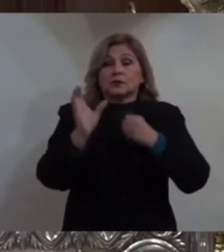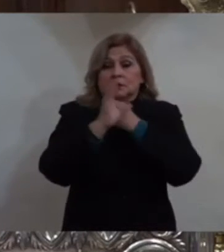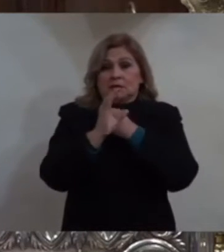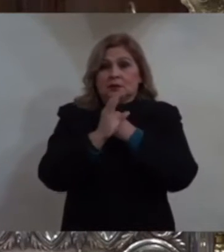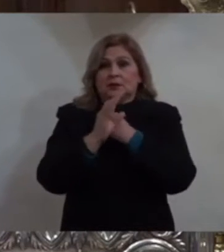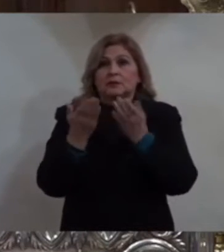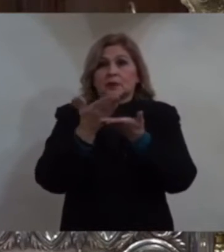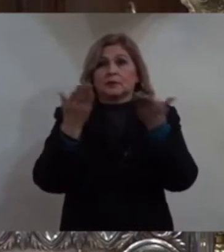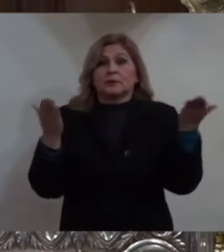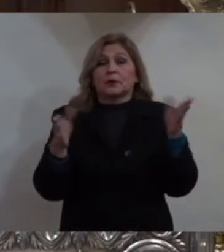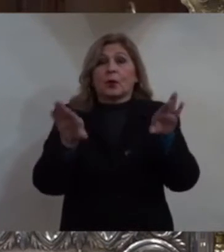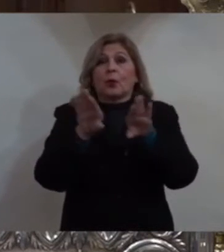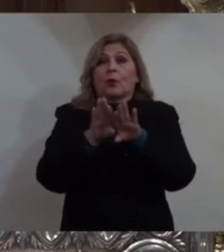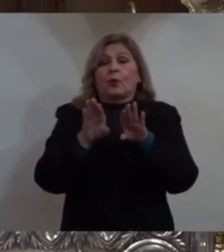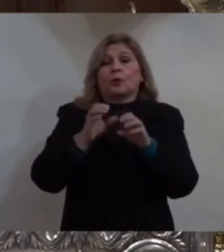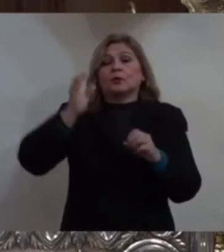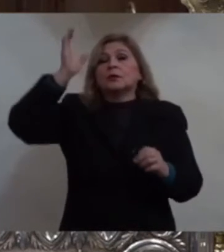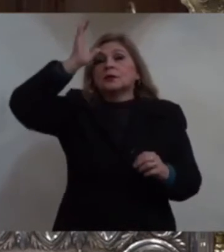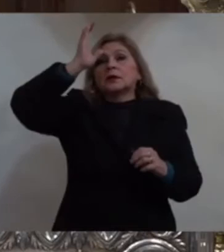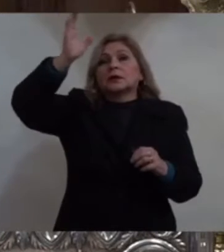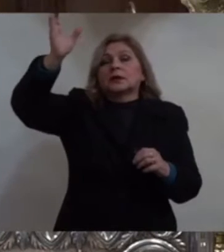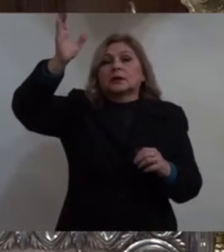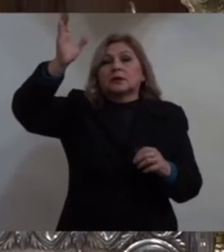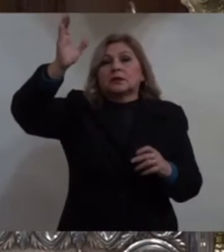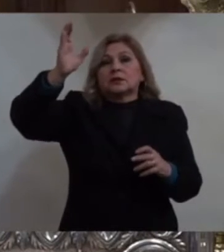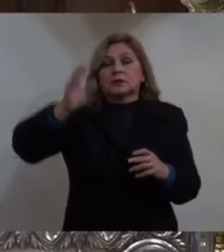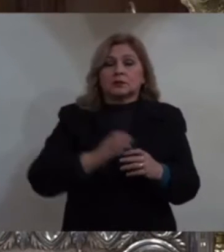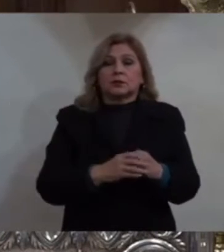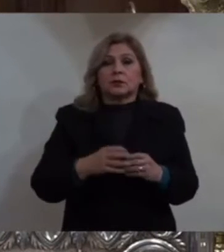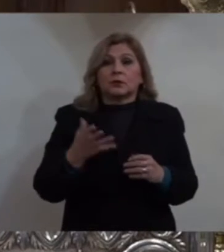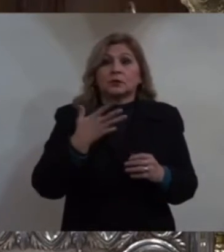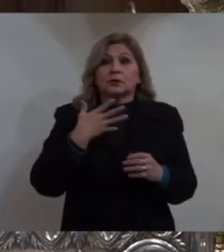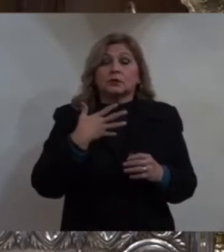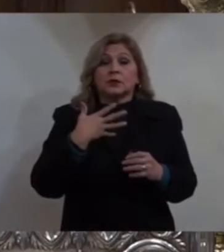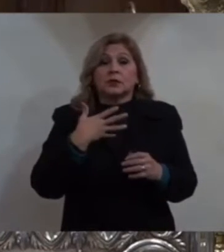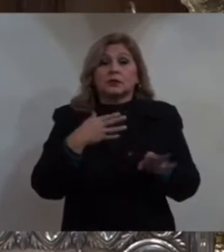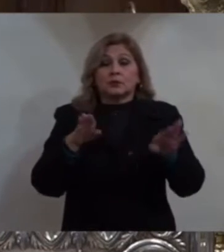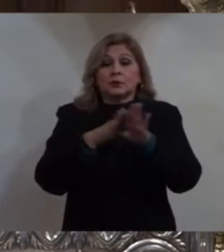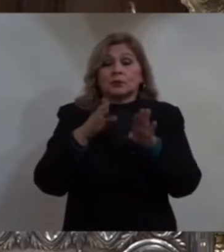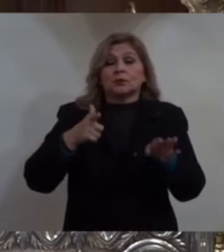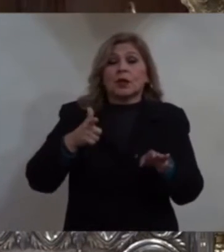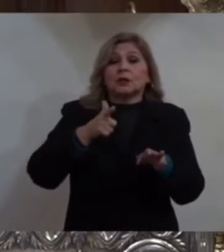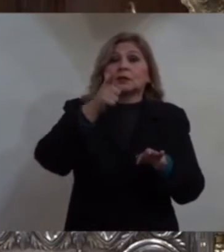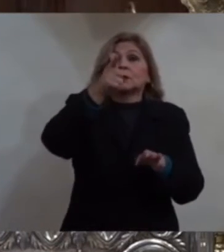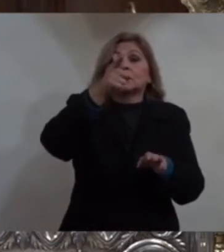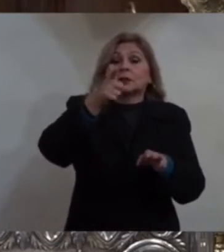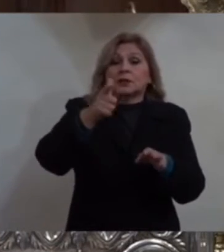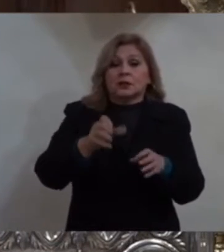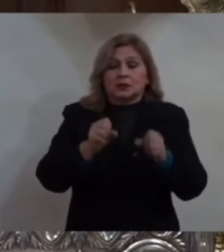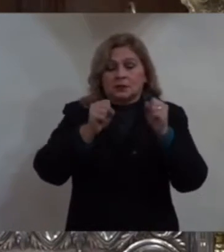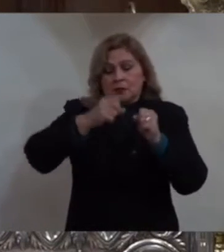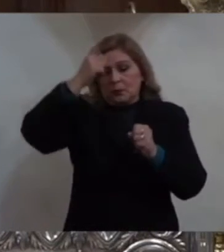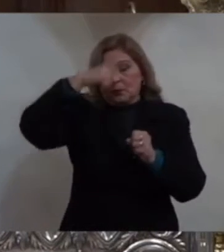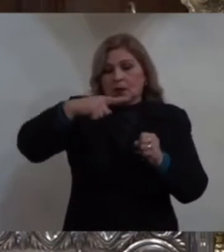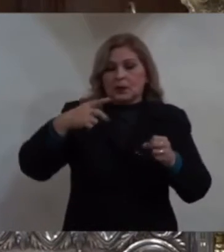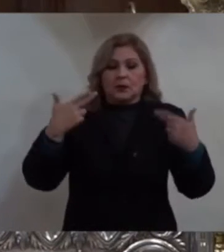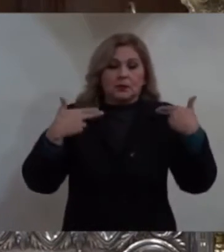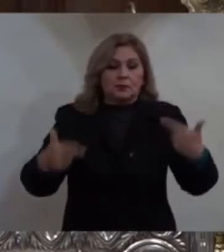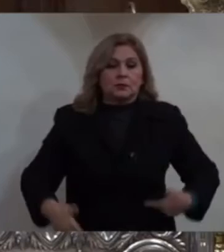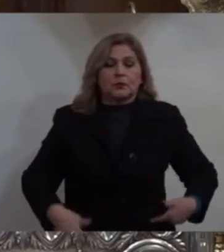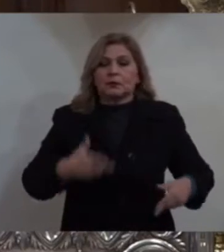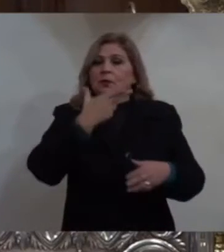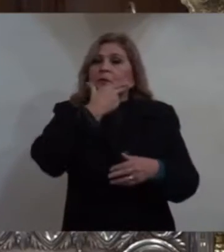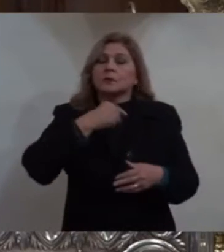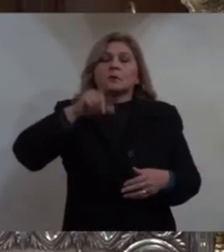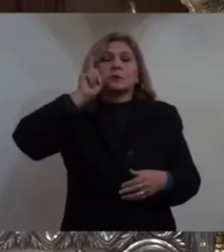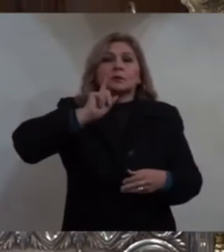Cómo en Cristo hay orientación para la humanidad. Los hombres y mujeres